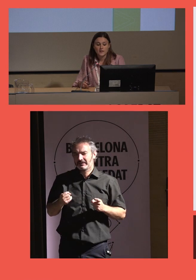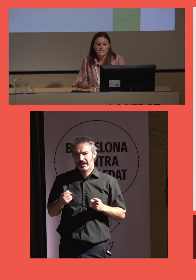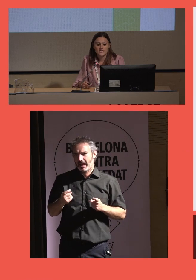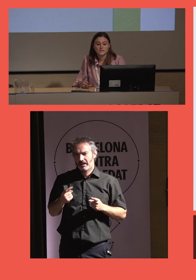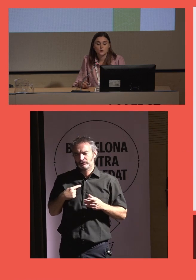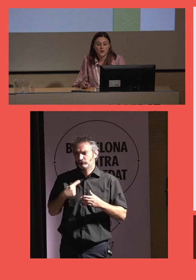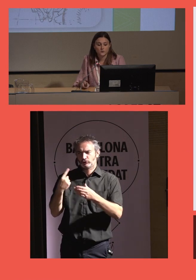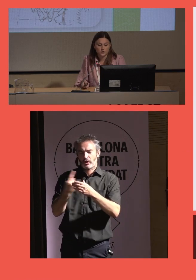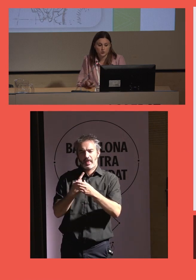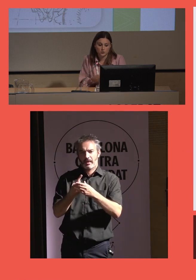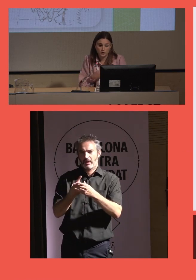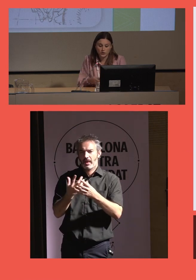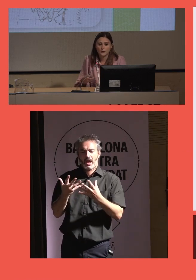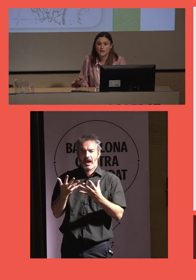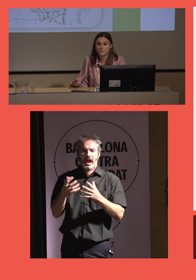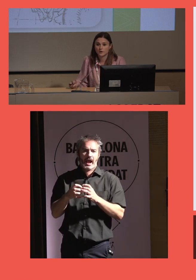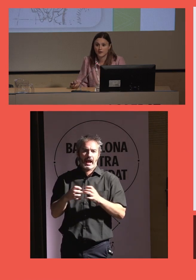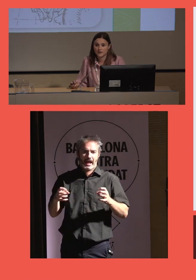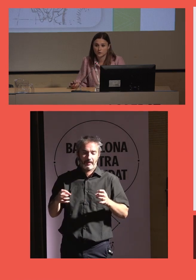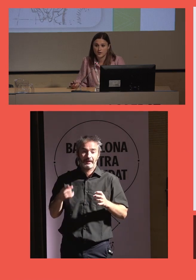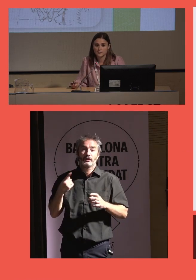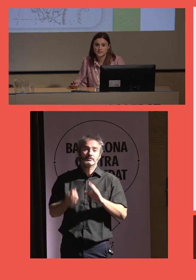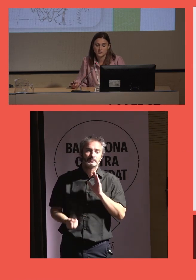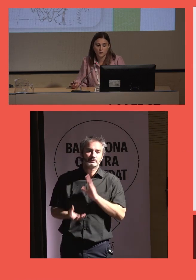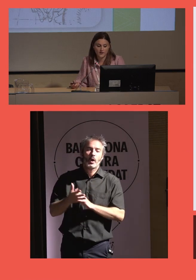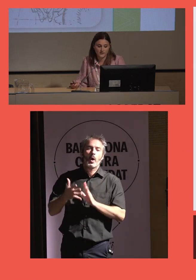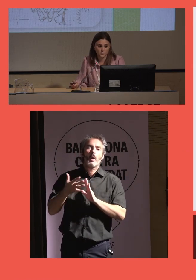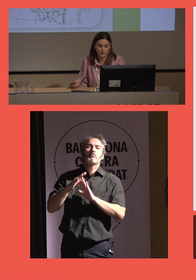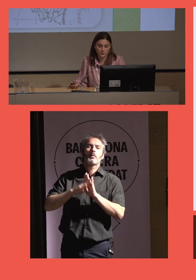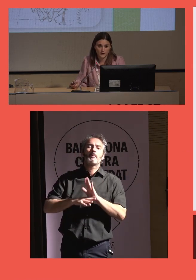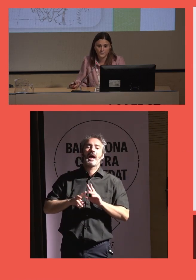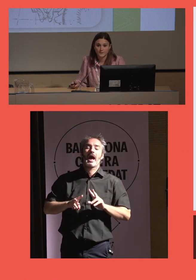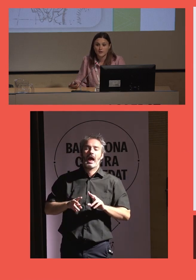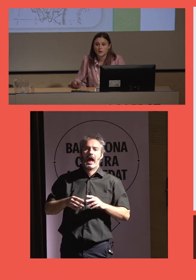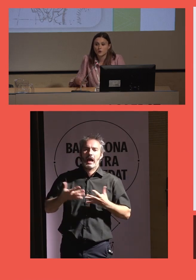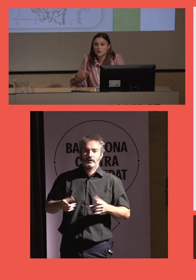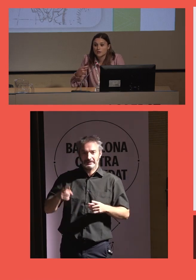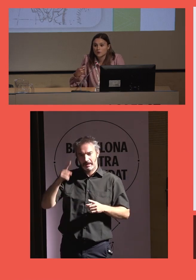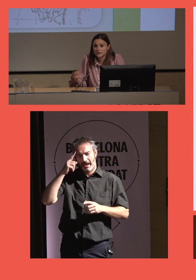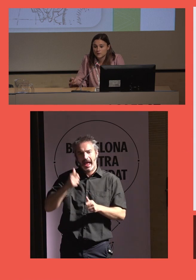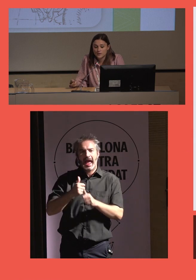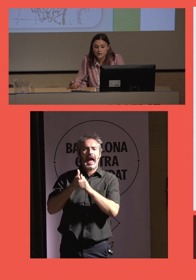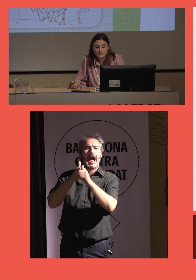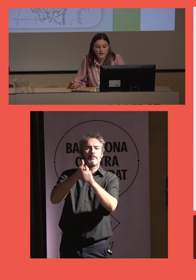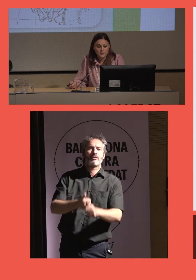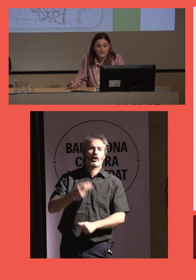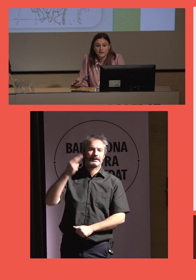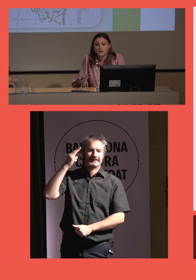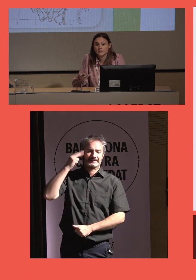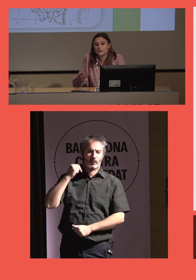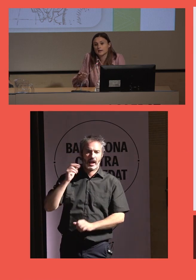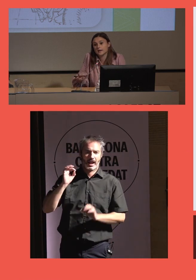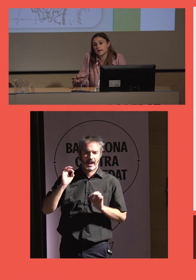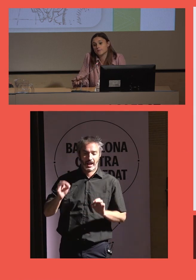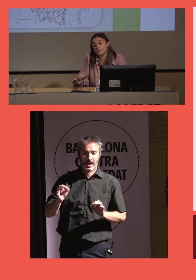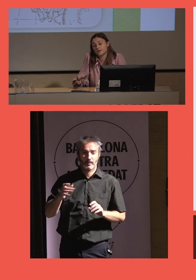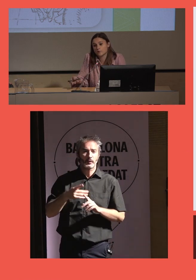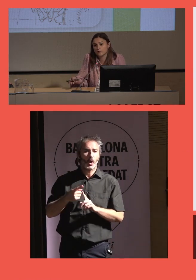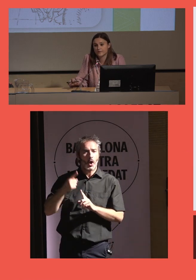en Teruel y es cuando surgió el programa actual que es Acompañando Teruel con el objetivo principal de